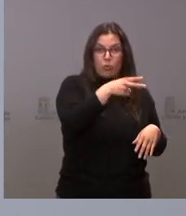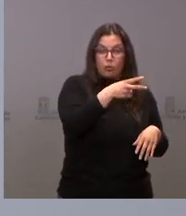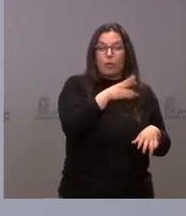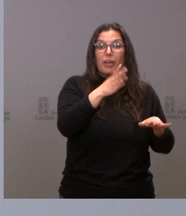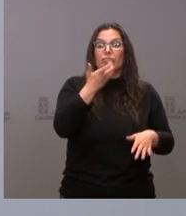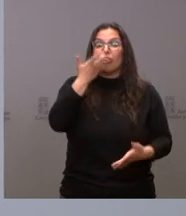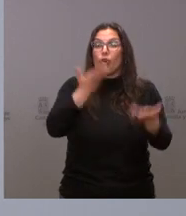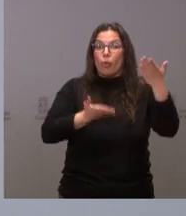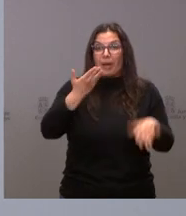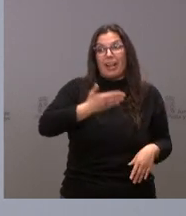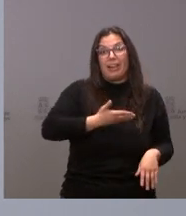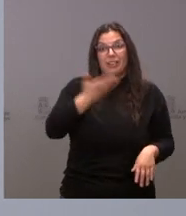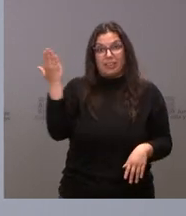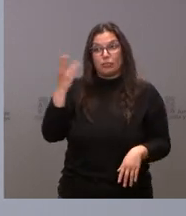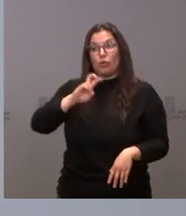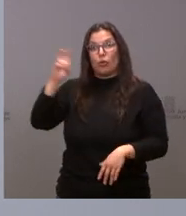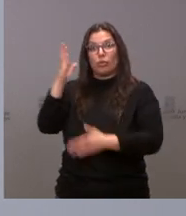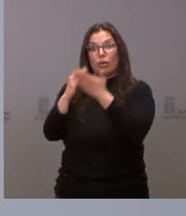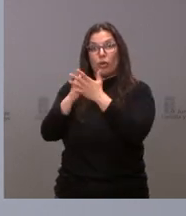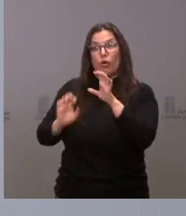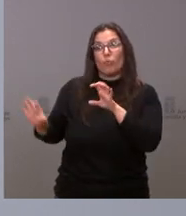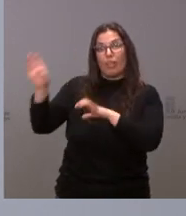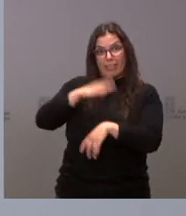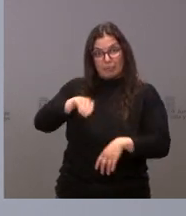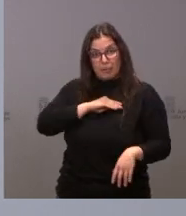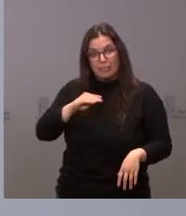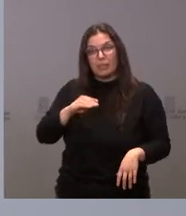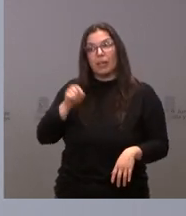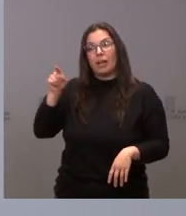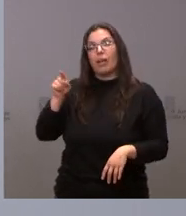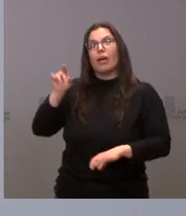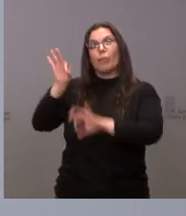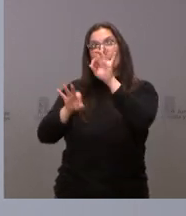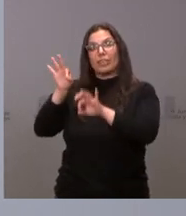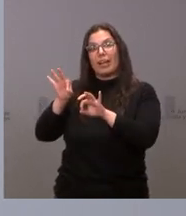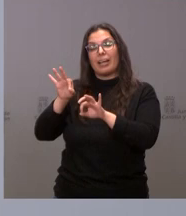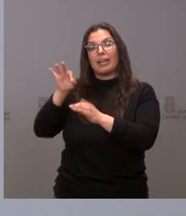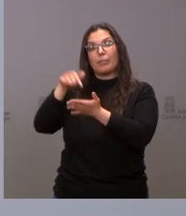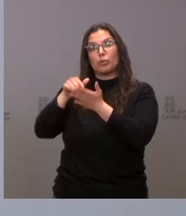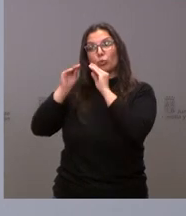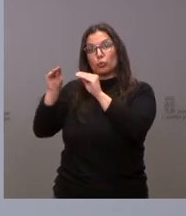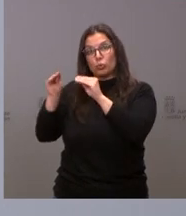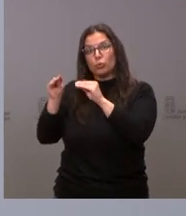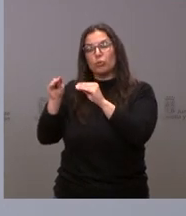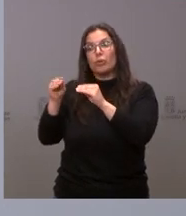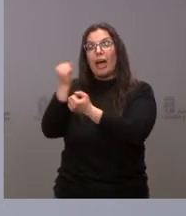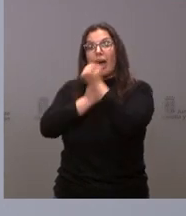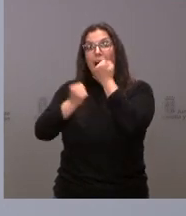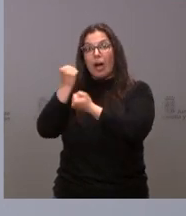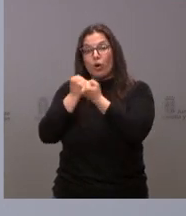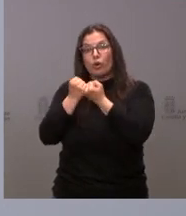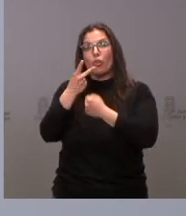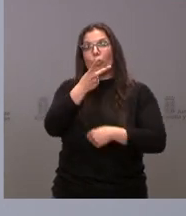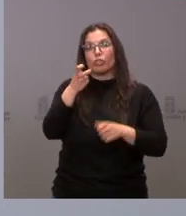de comparación con otras comunidades autónomas de España que tienen el tipo de gravamen más alto sería 210 euros menos